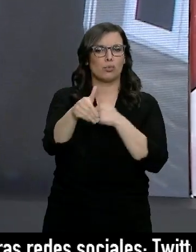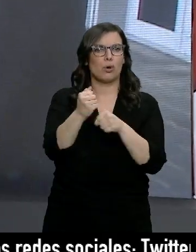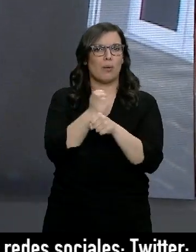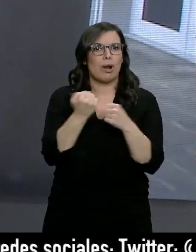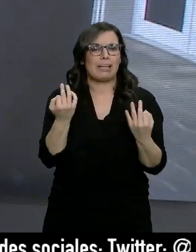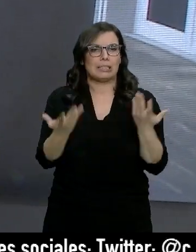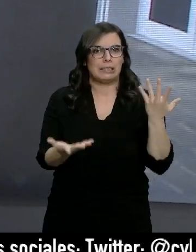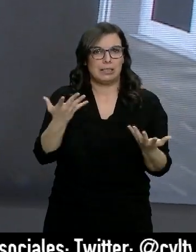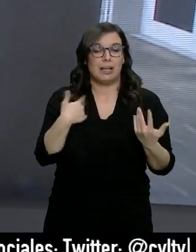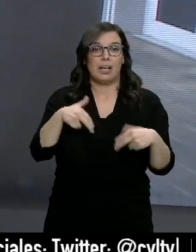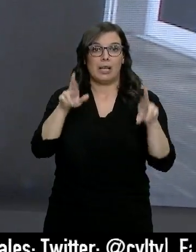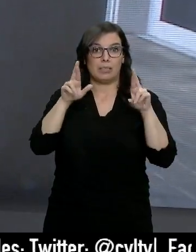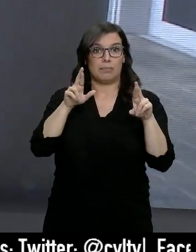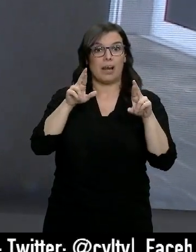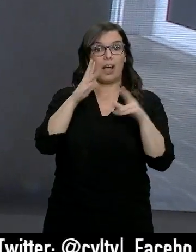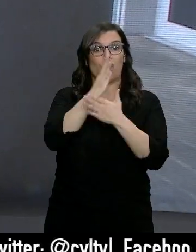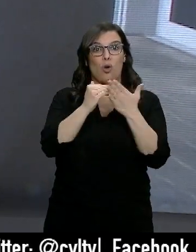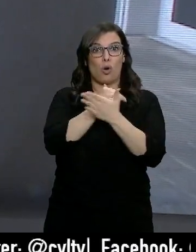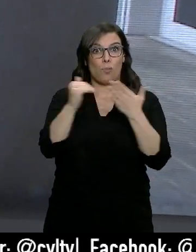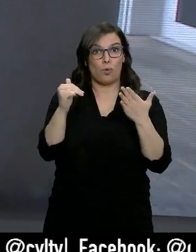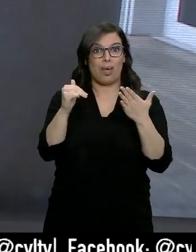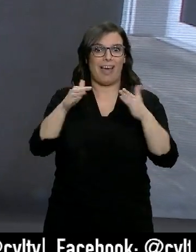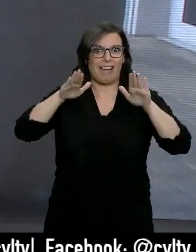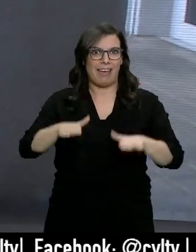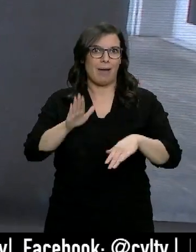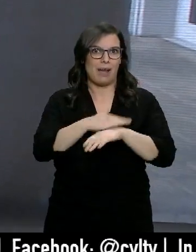esperan no tener que salir de la comunidad para trabajar.